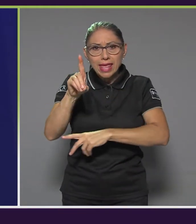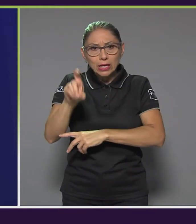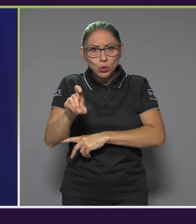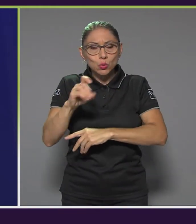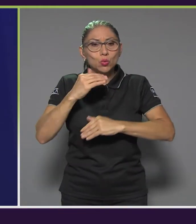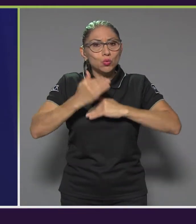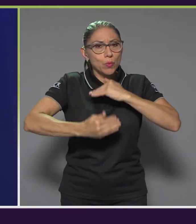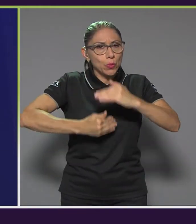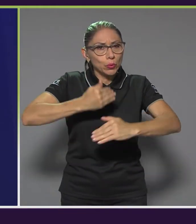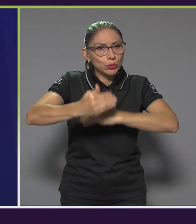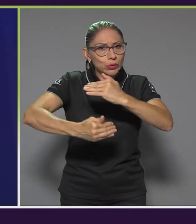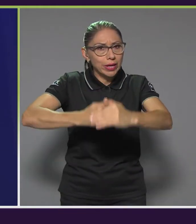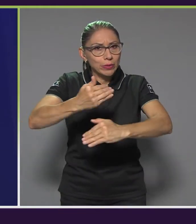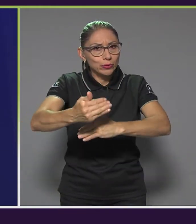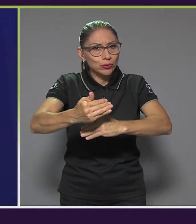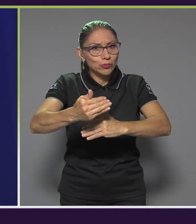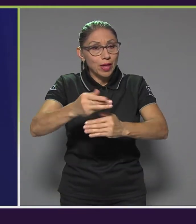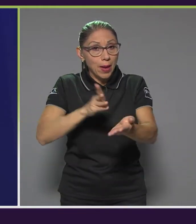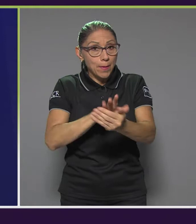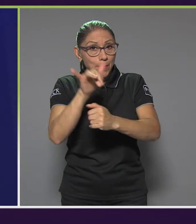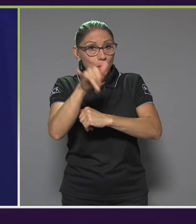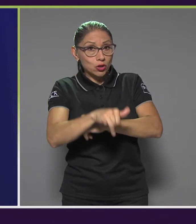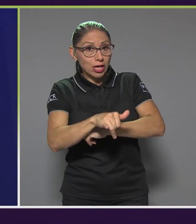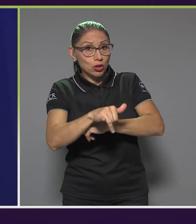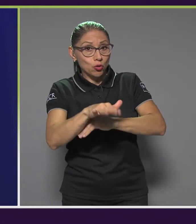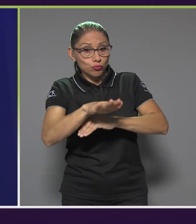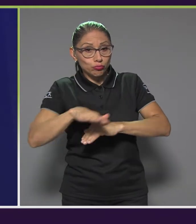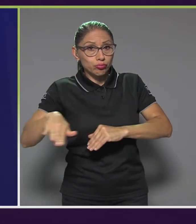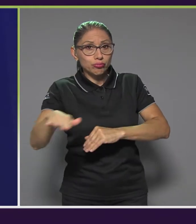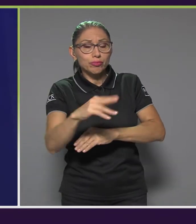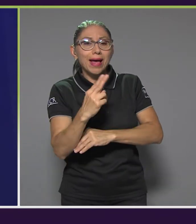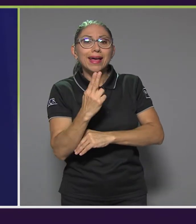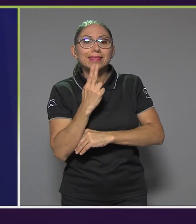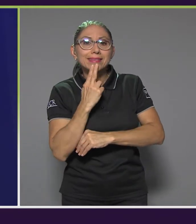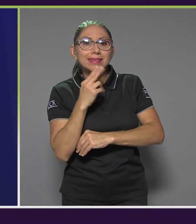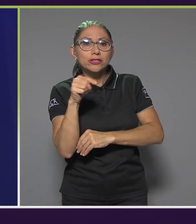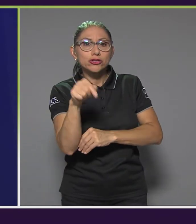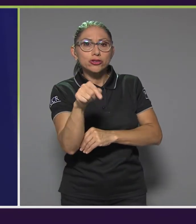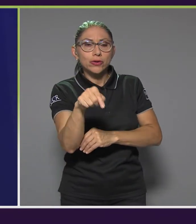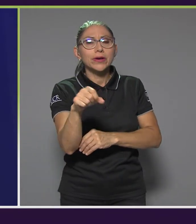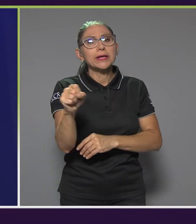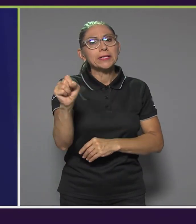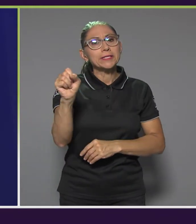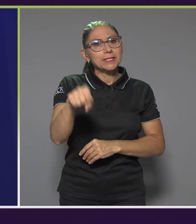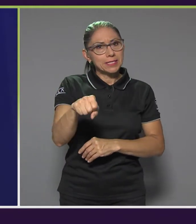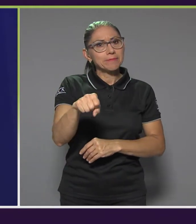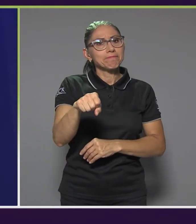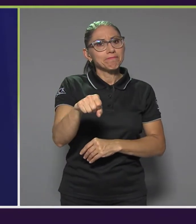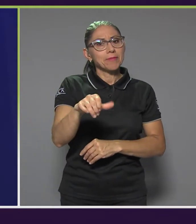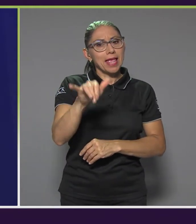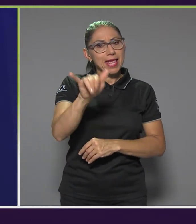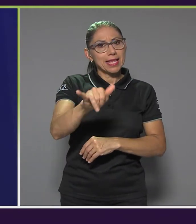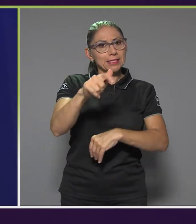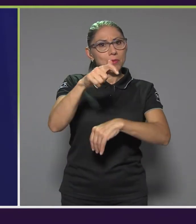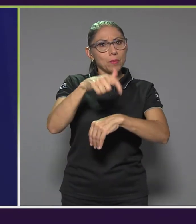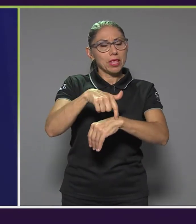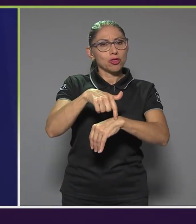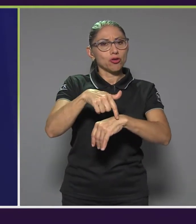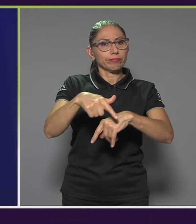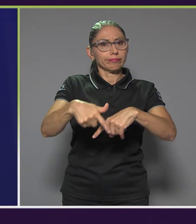El proyecto como tal en Atillo sí se detuvo, como que se estacionó en ese momento a nivel país,